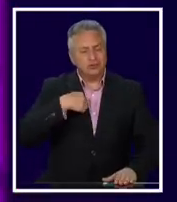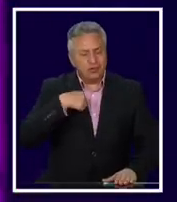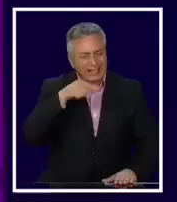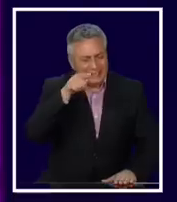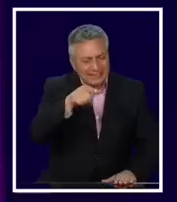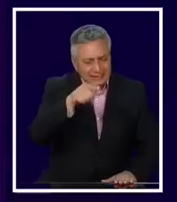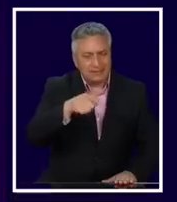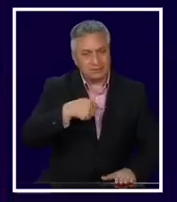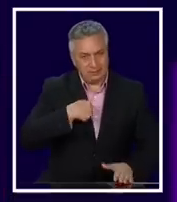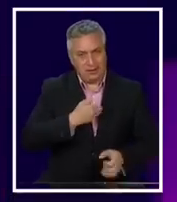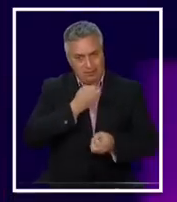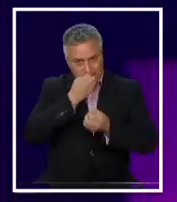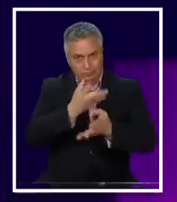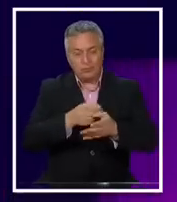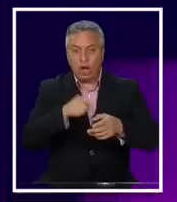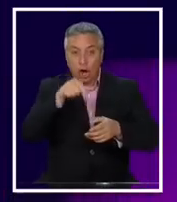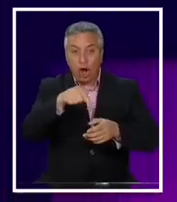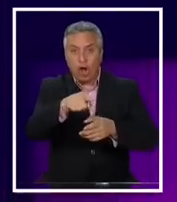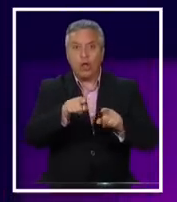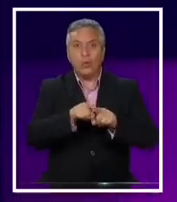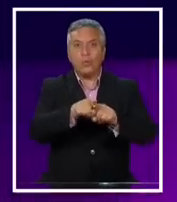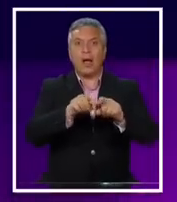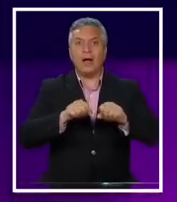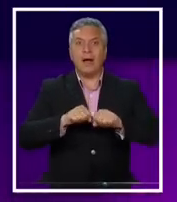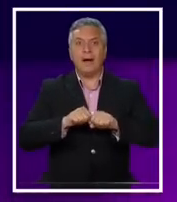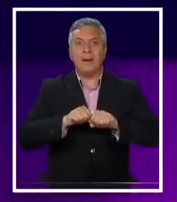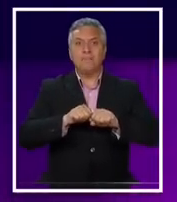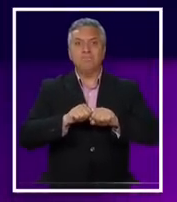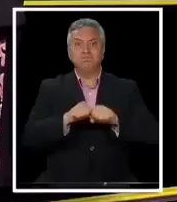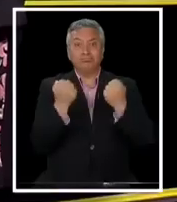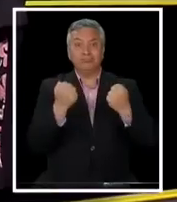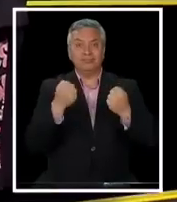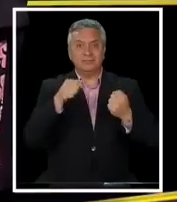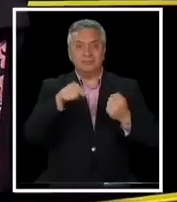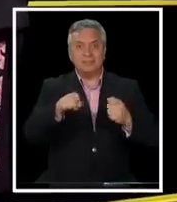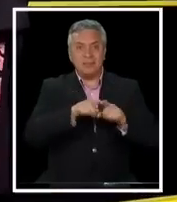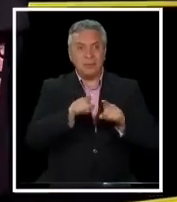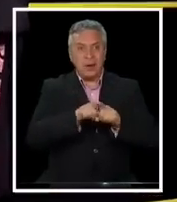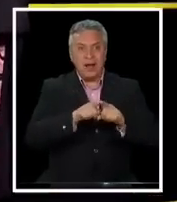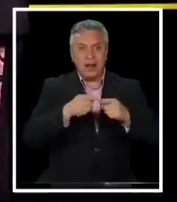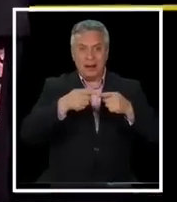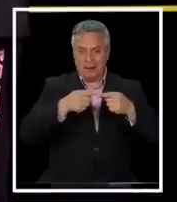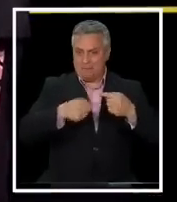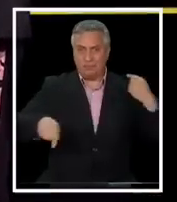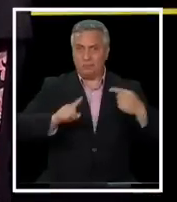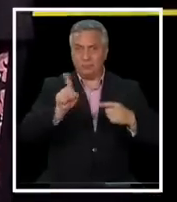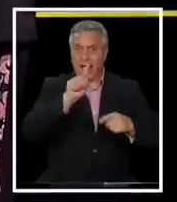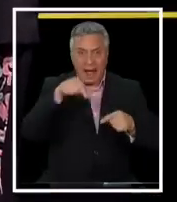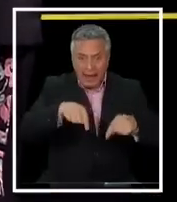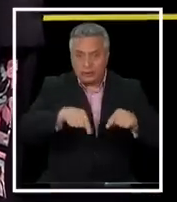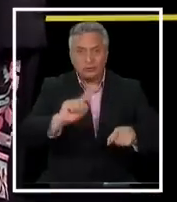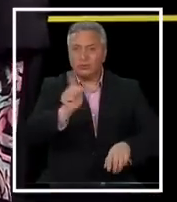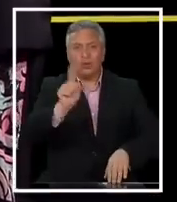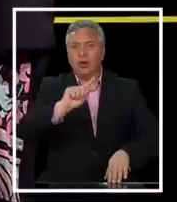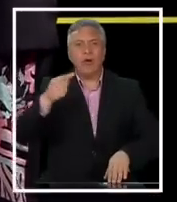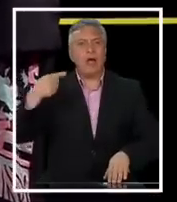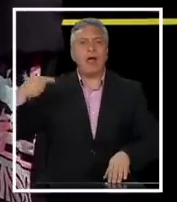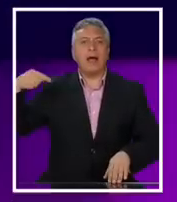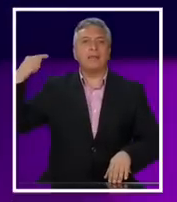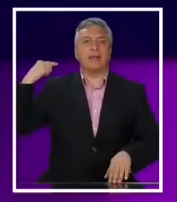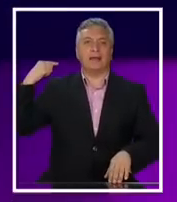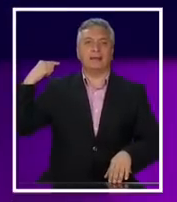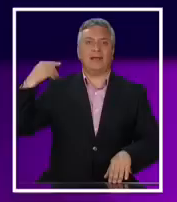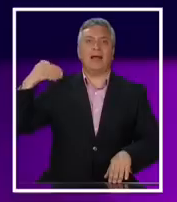hoy día esa fractura no es una fractura producto de esto, es una fractura anterior. Desde cuándo nos